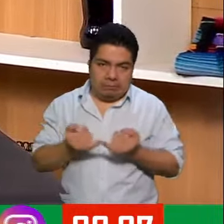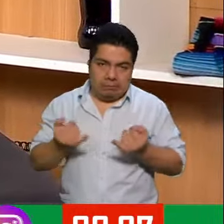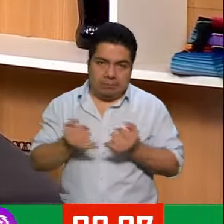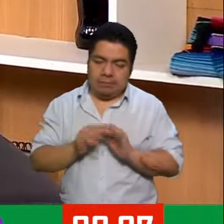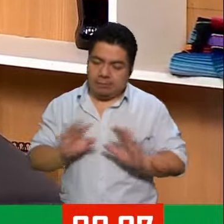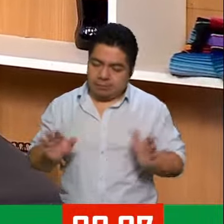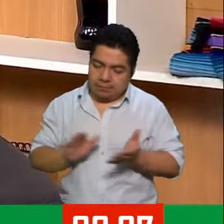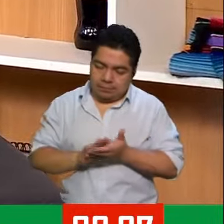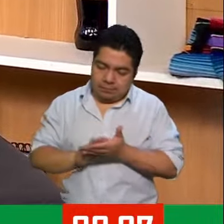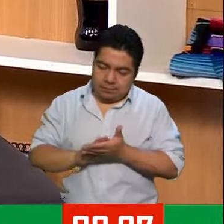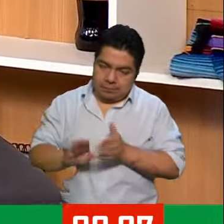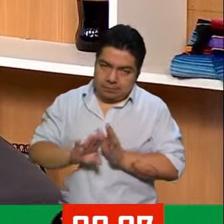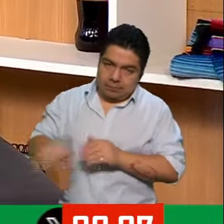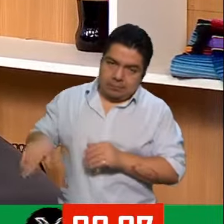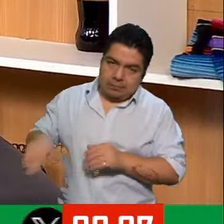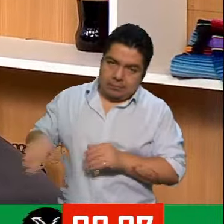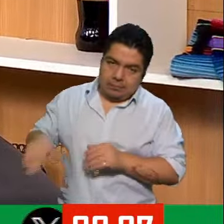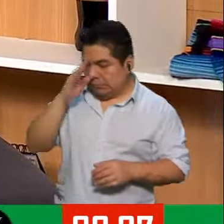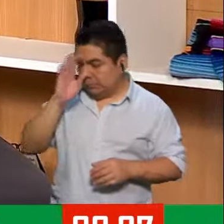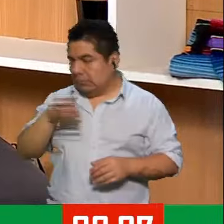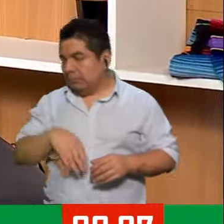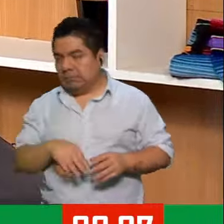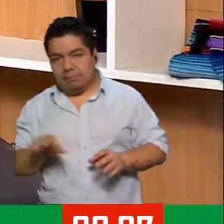me puso muy mal.